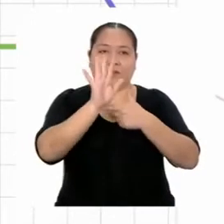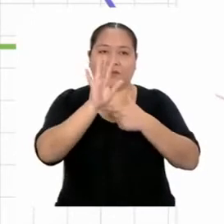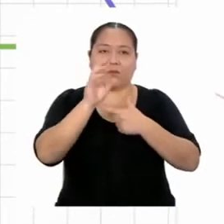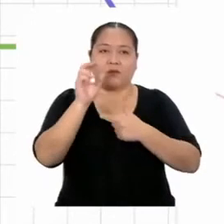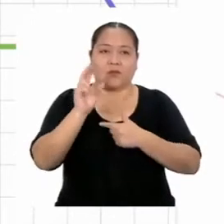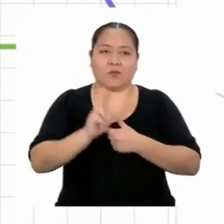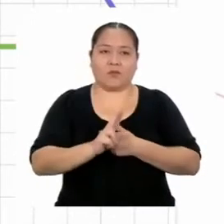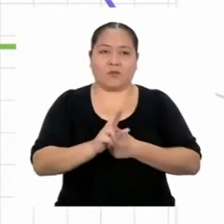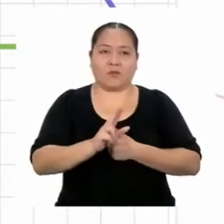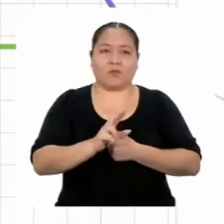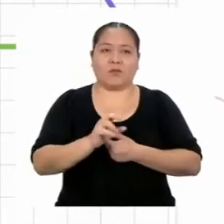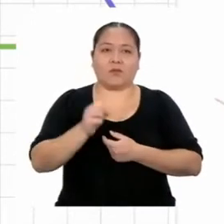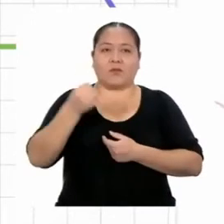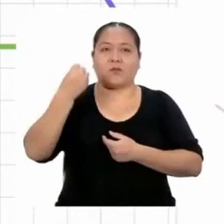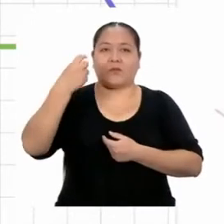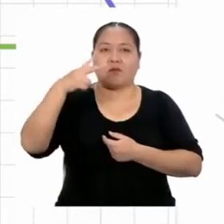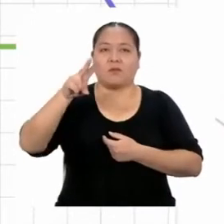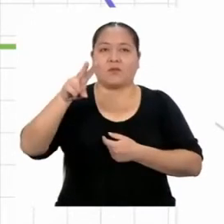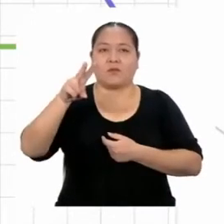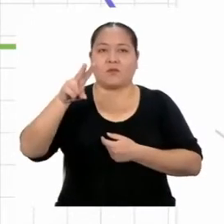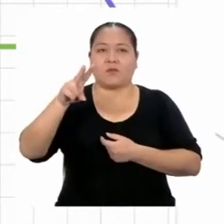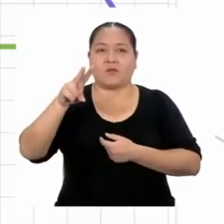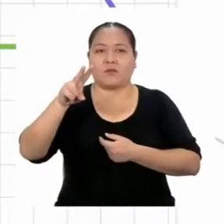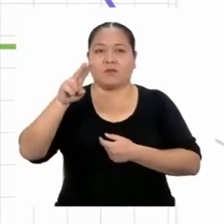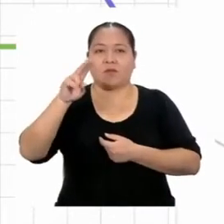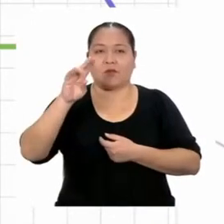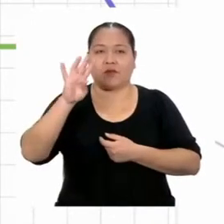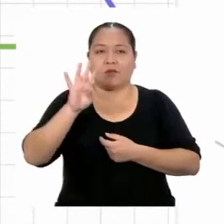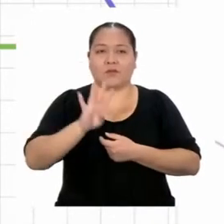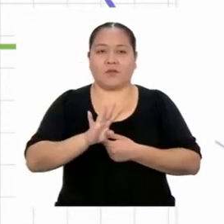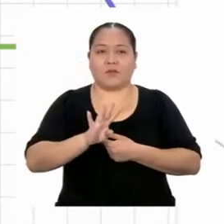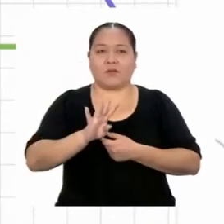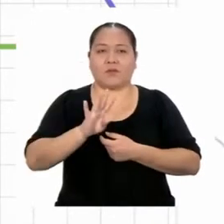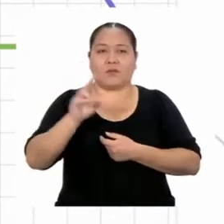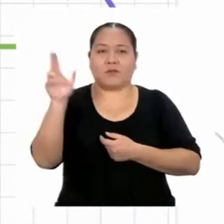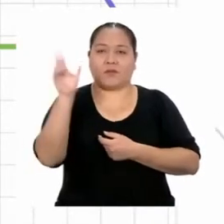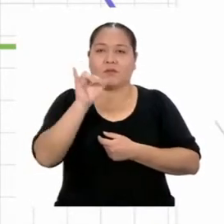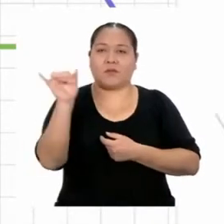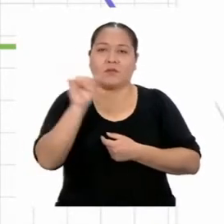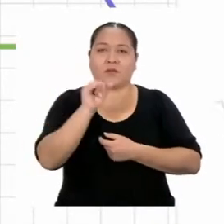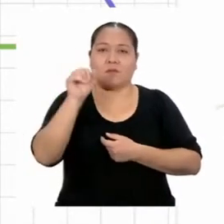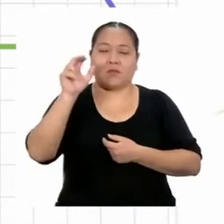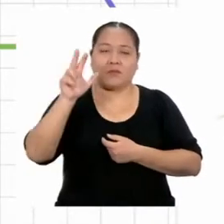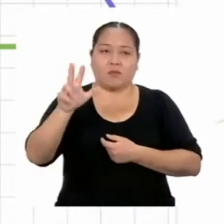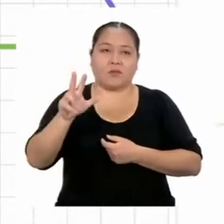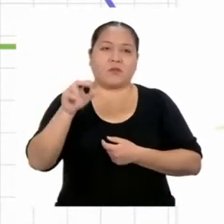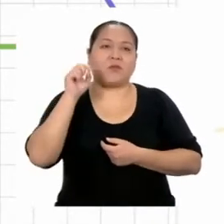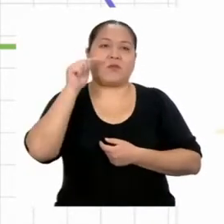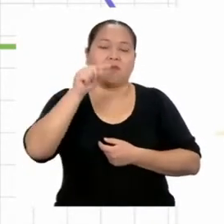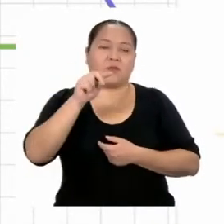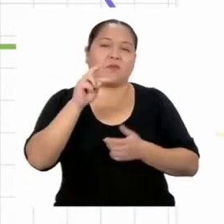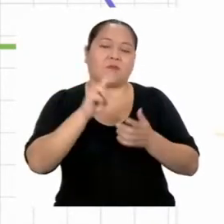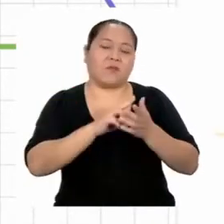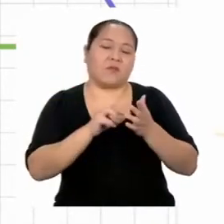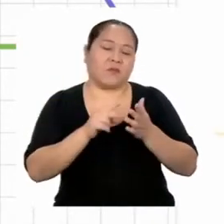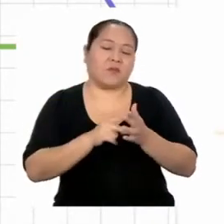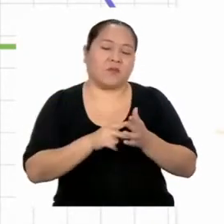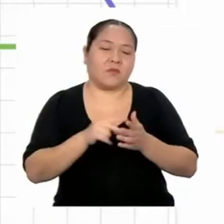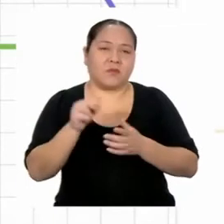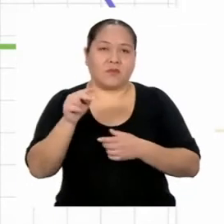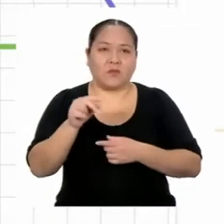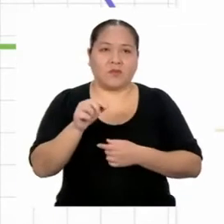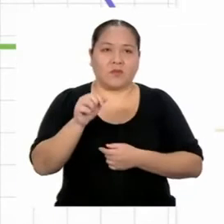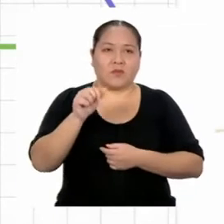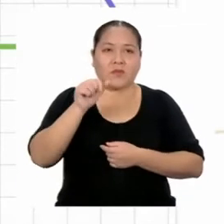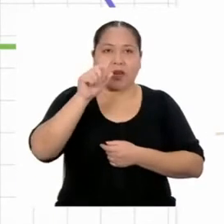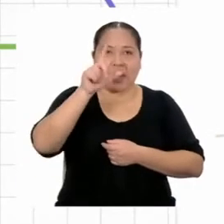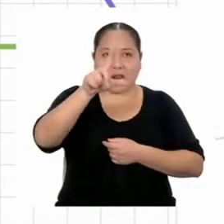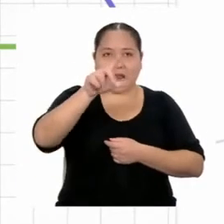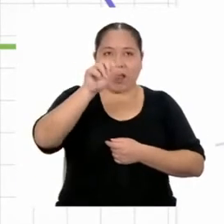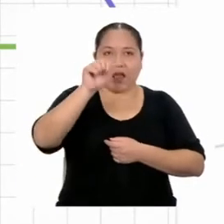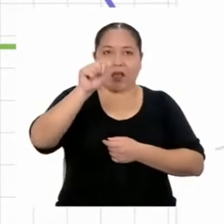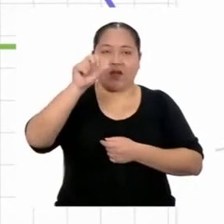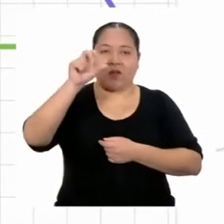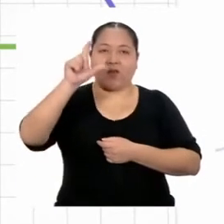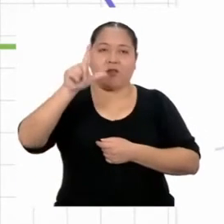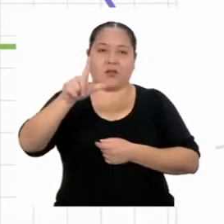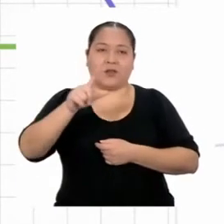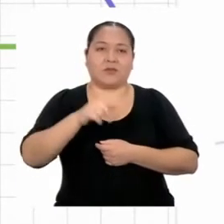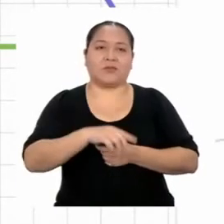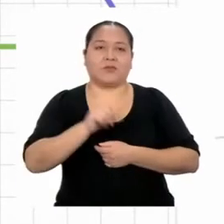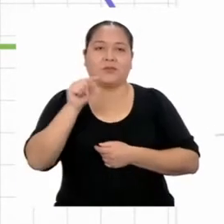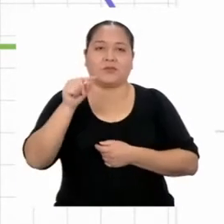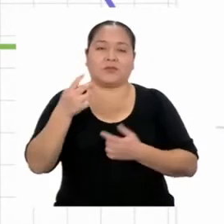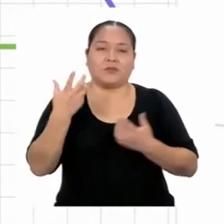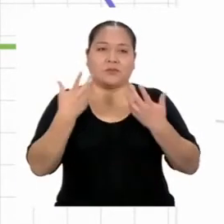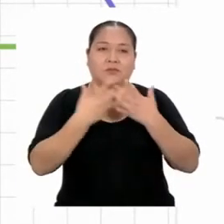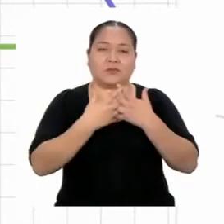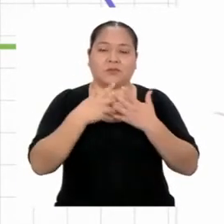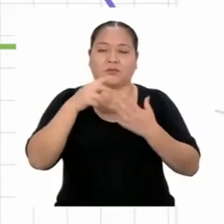y 12 sobre 4 es 3 también. Cumple con el criterio lado-ángulo-lado, y la razón de semejanza vendría a